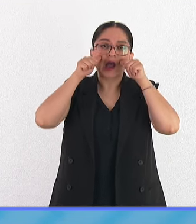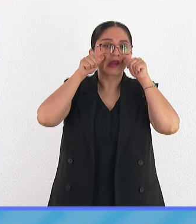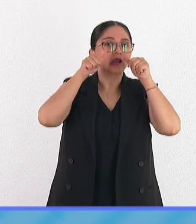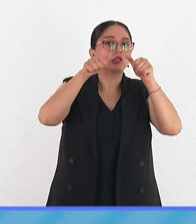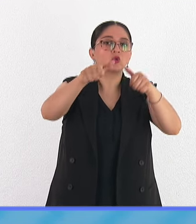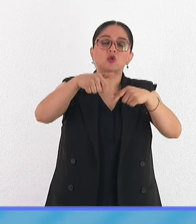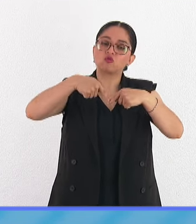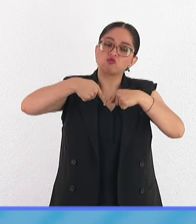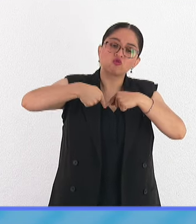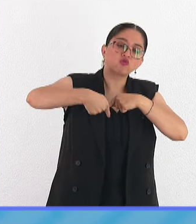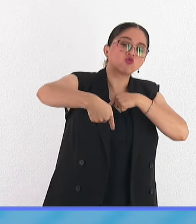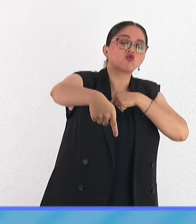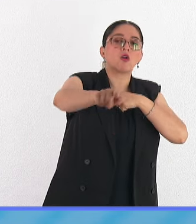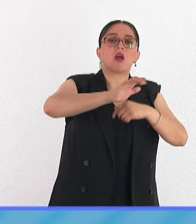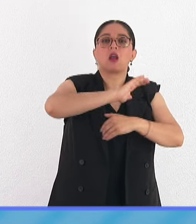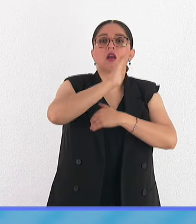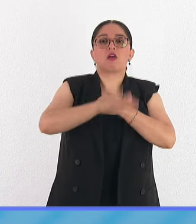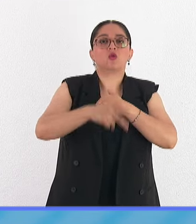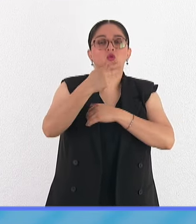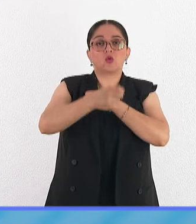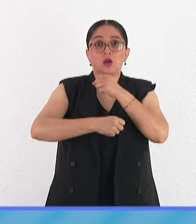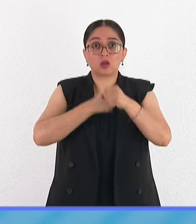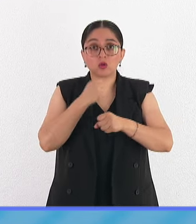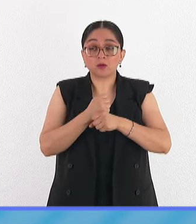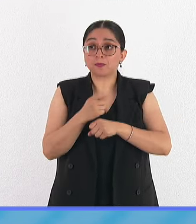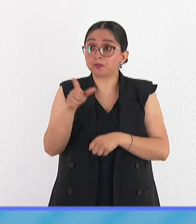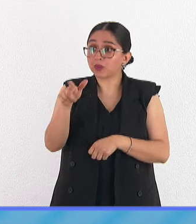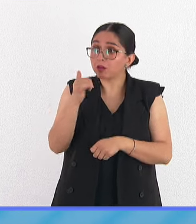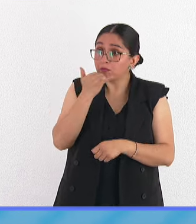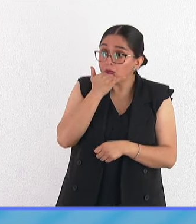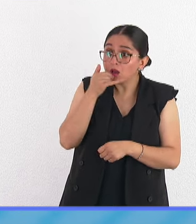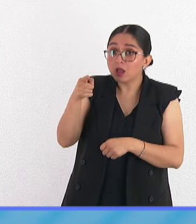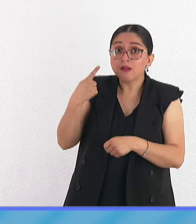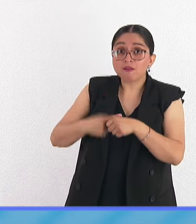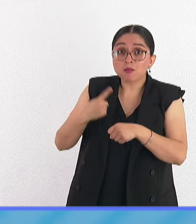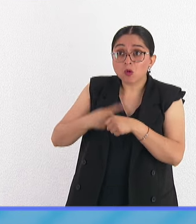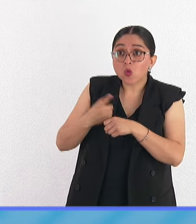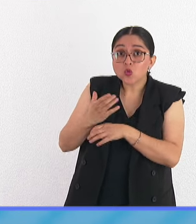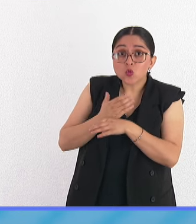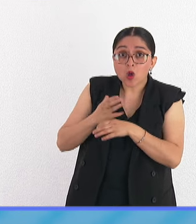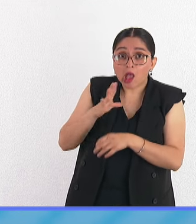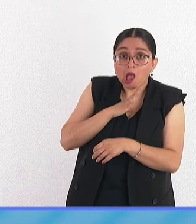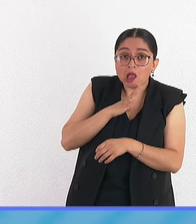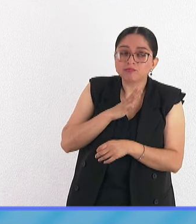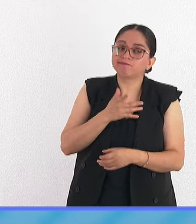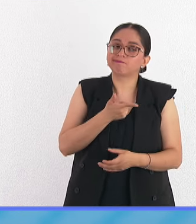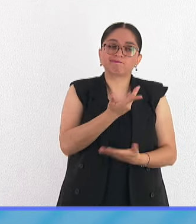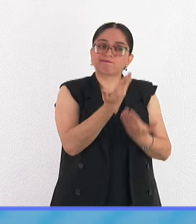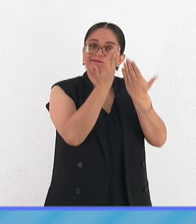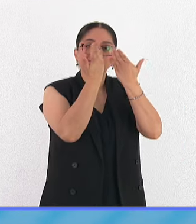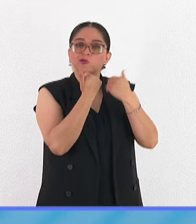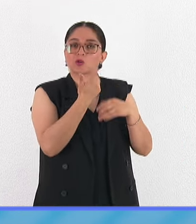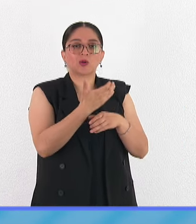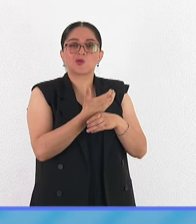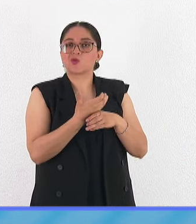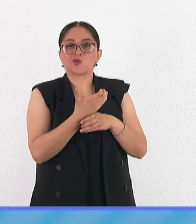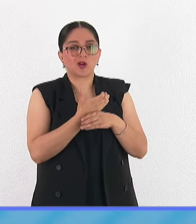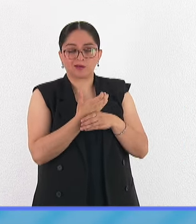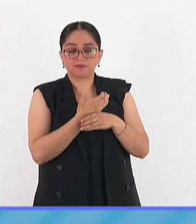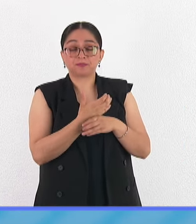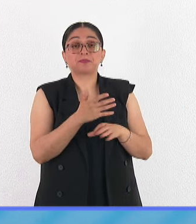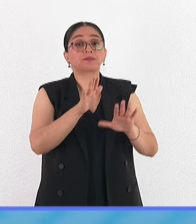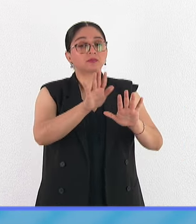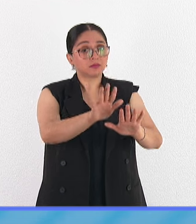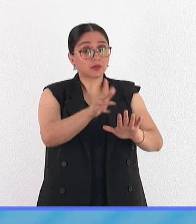de por vida. Sería lo ideal. ¿Es una enfermedad que no se cura? No. Ok. No se cura, pero recordemos que no todas las personas